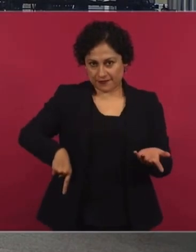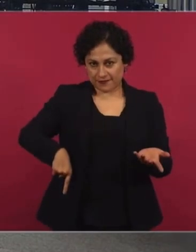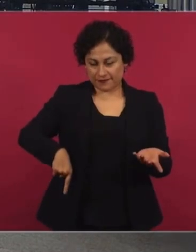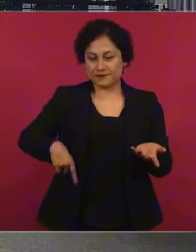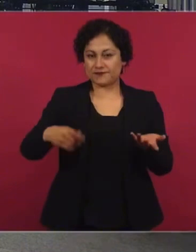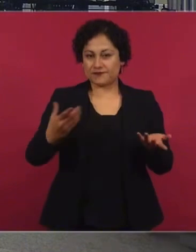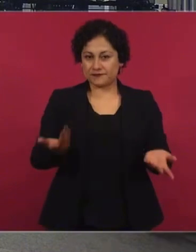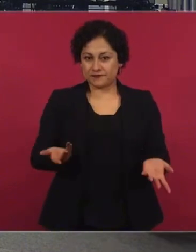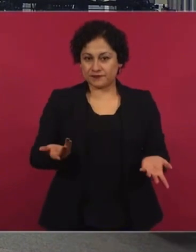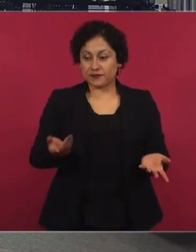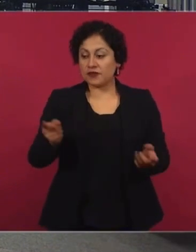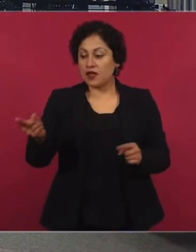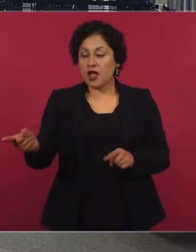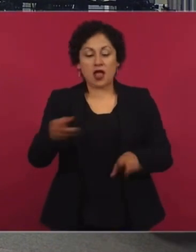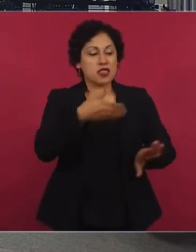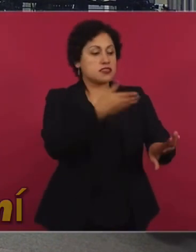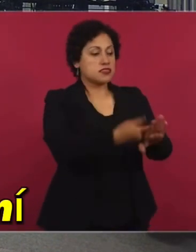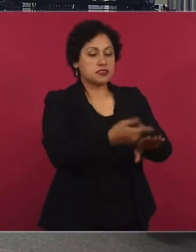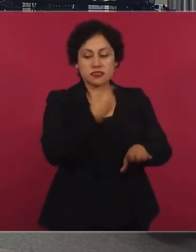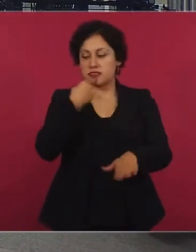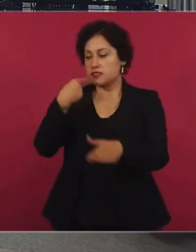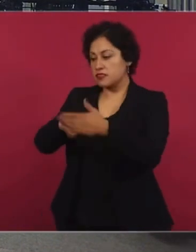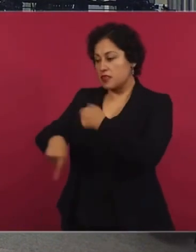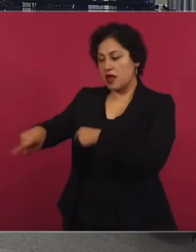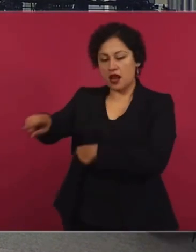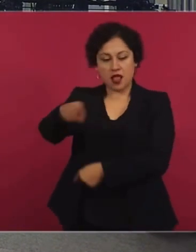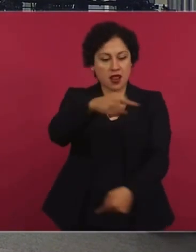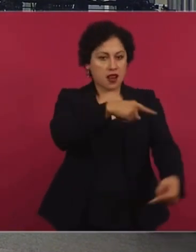terminaron culpándome a mí,